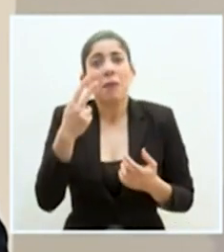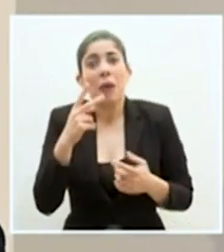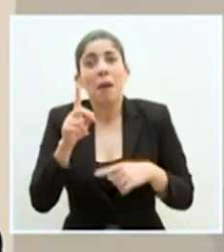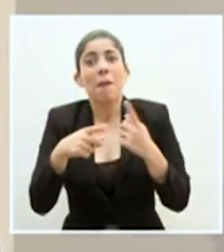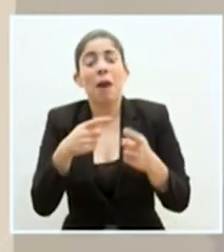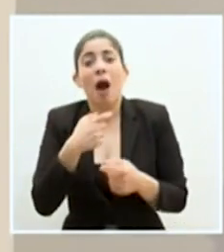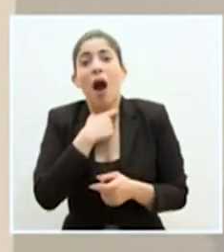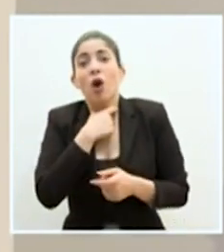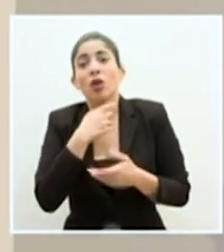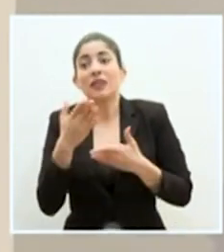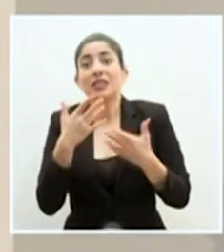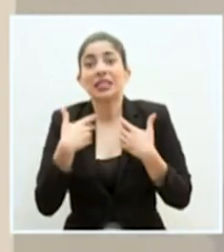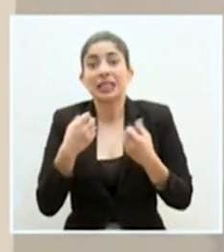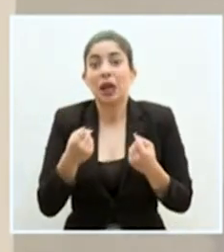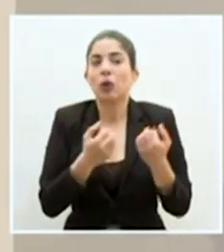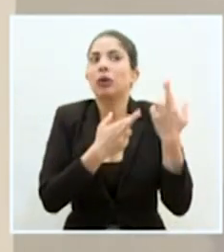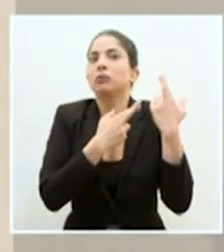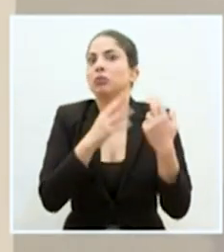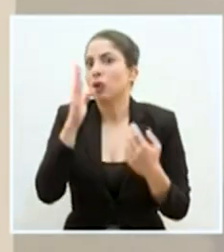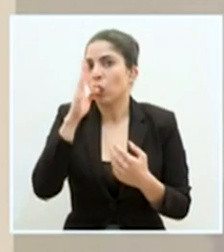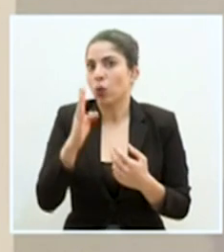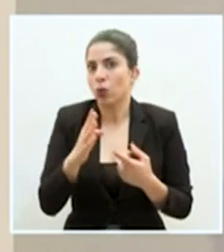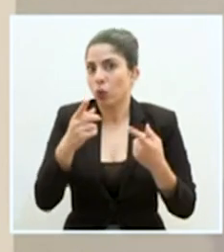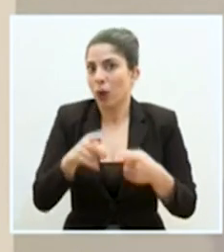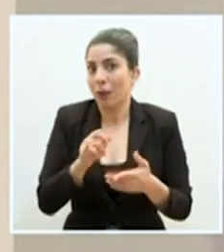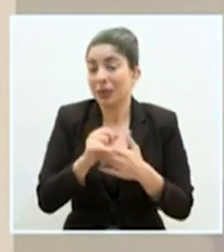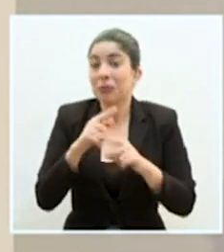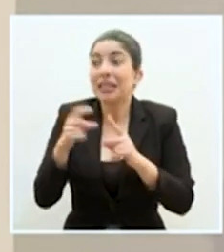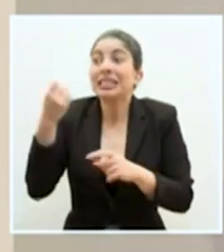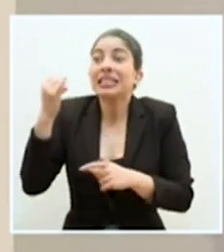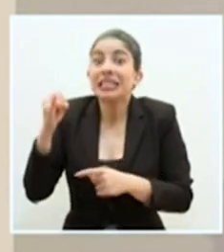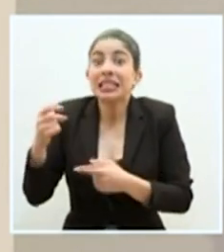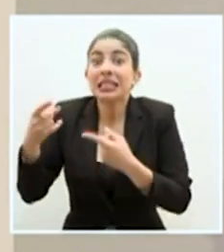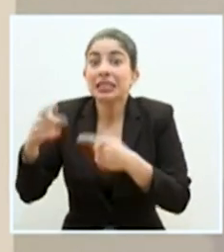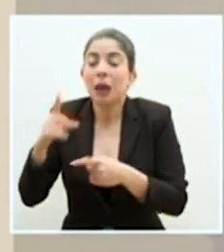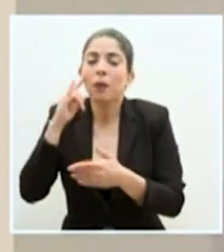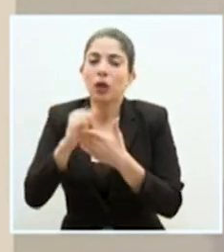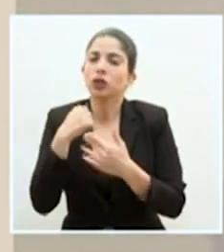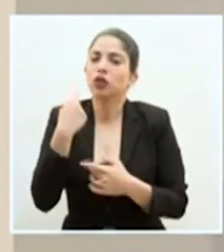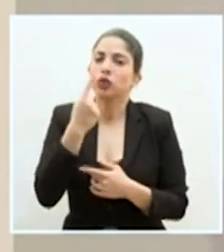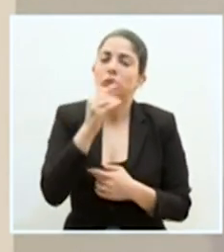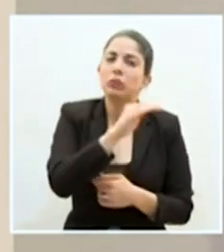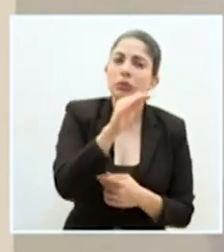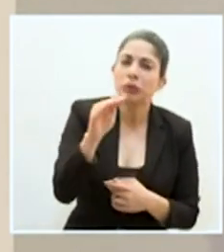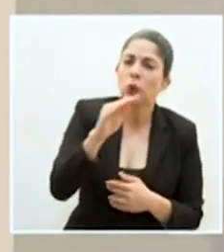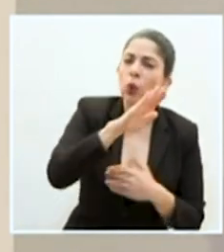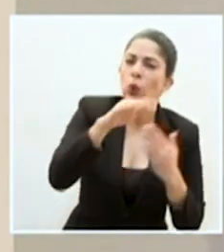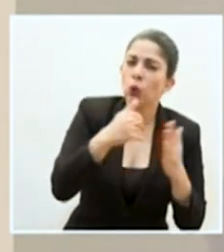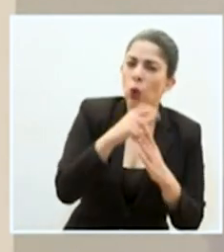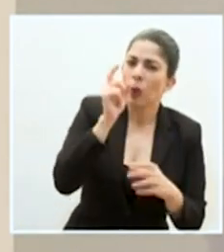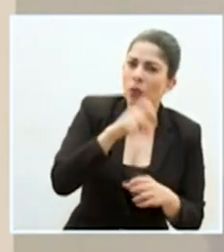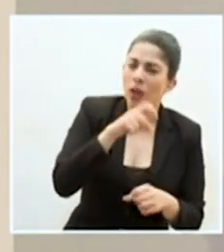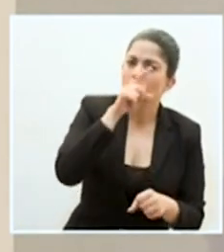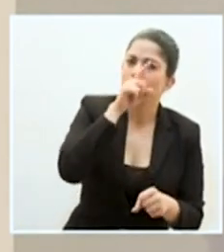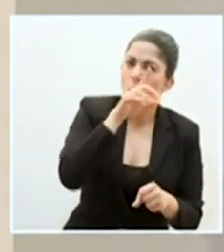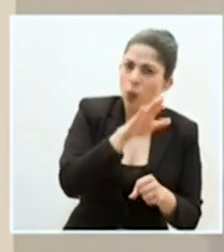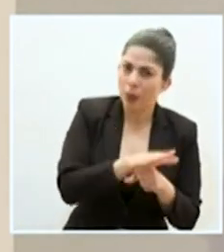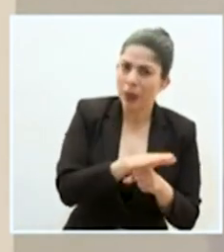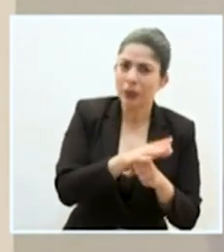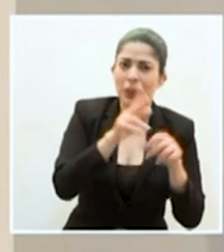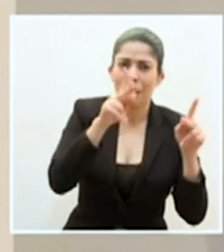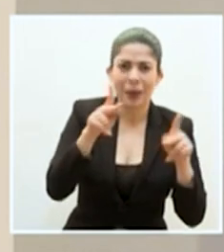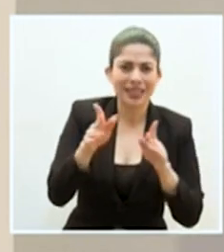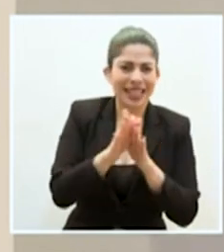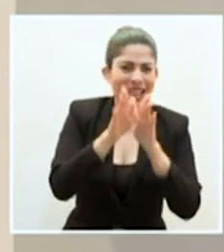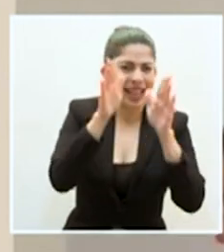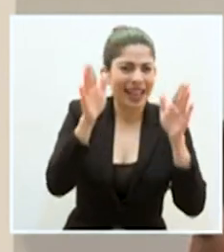desborde de los servicios de salud, que esperamos no llegar a eso. Y por eso siempre llamamos al compromiso de todas y todos, no solamente la población en